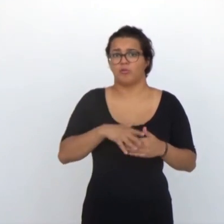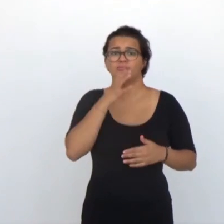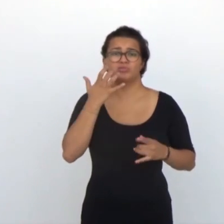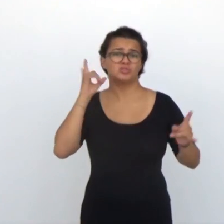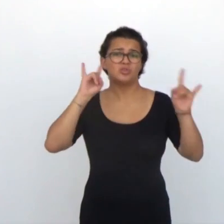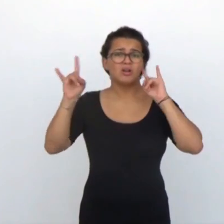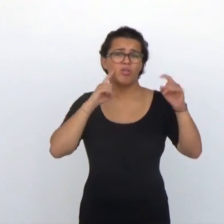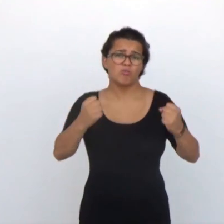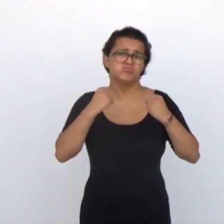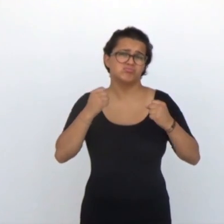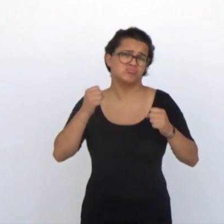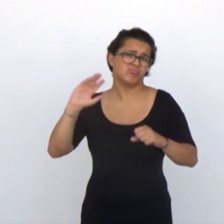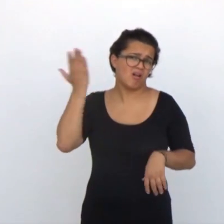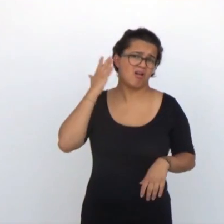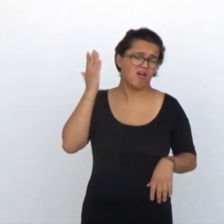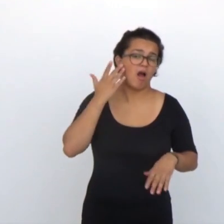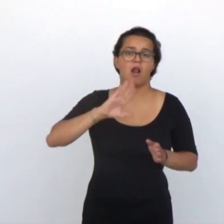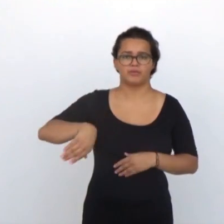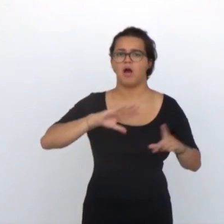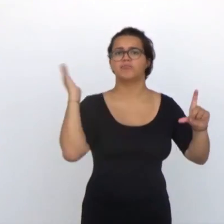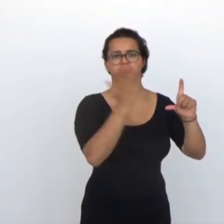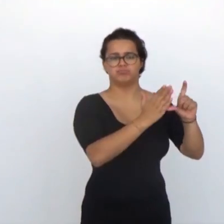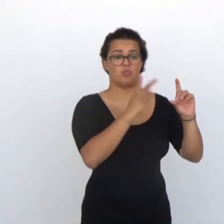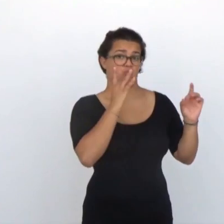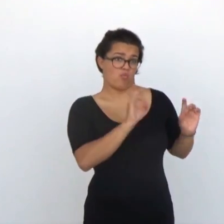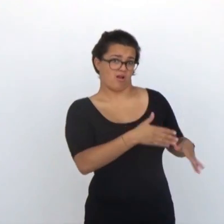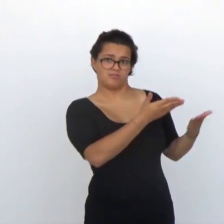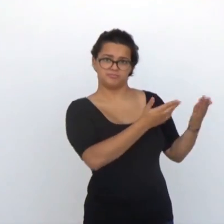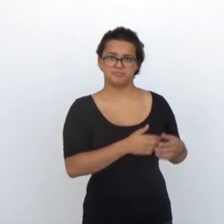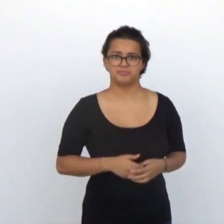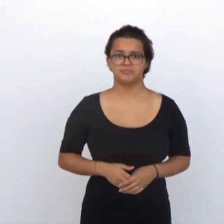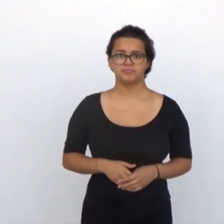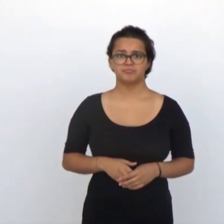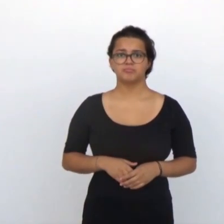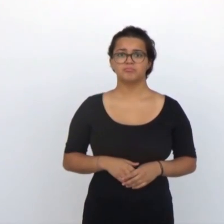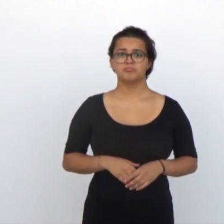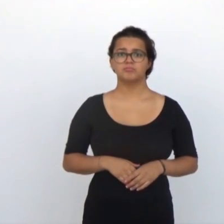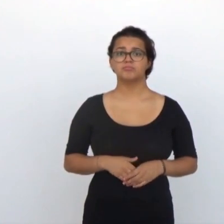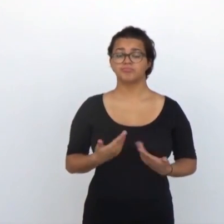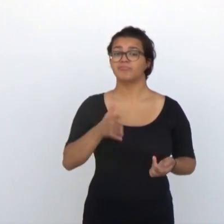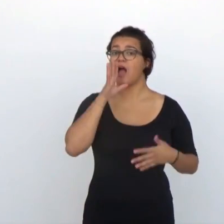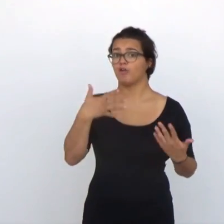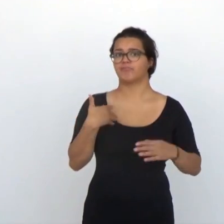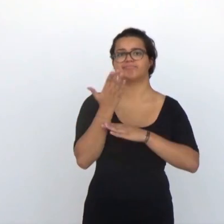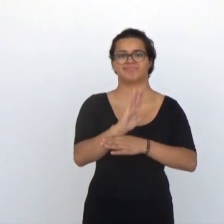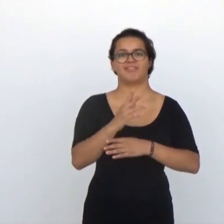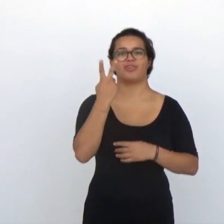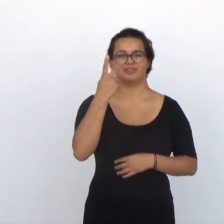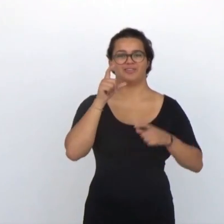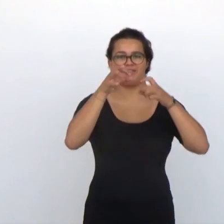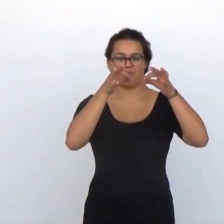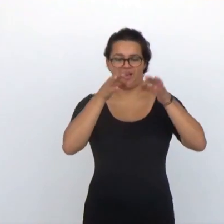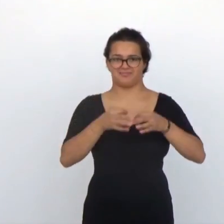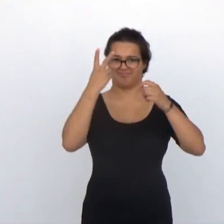exposición a sonidos tan intensos que llegan a provocar un trauma acústico. Fíjense en estas dos células ciliadas. La de arriba está